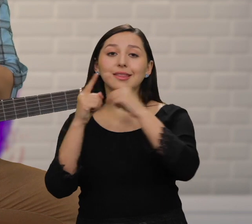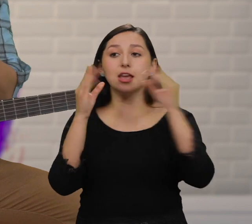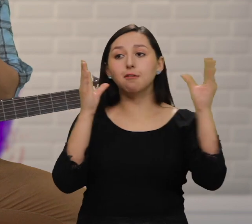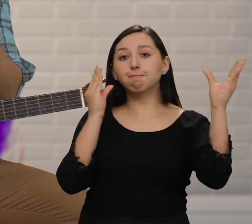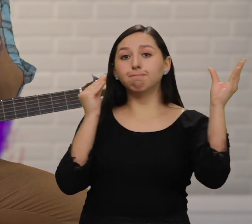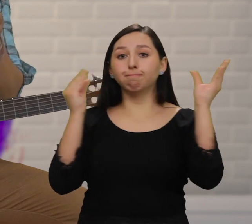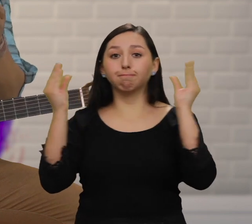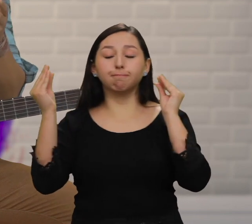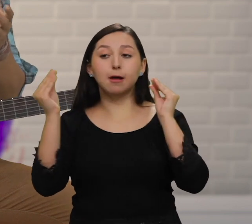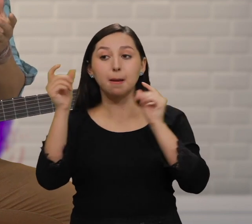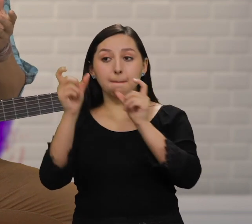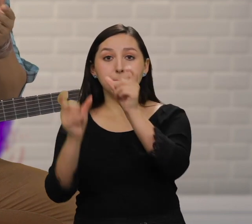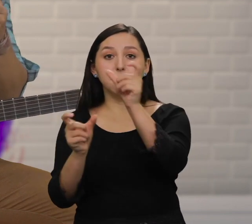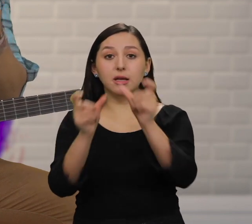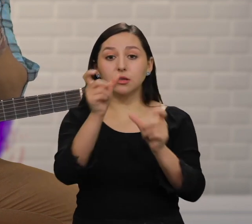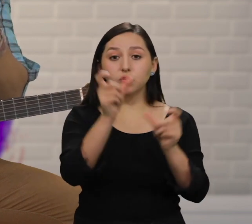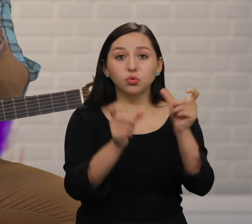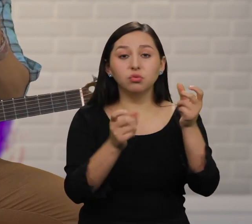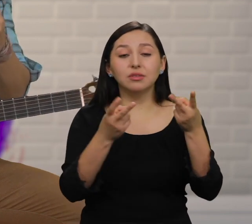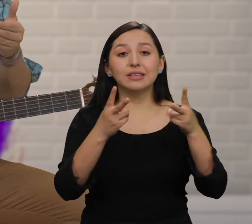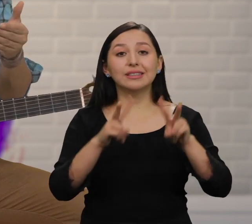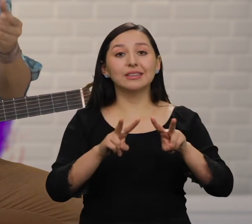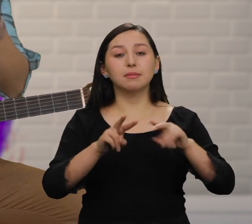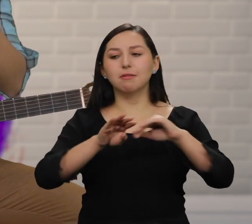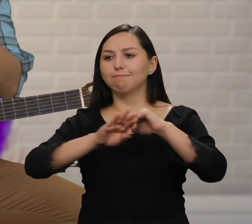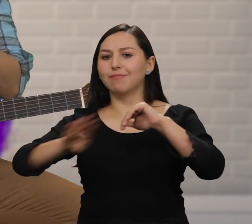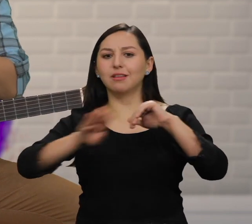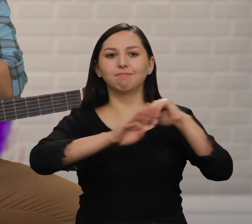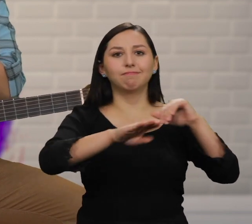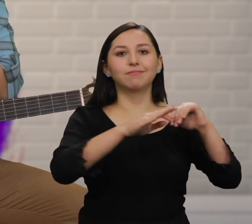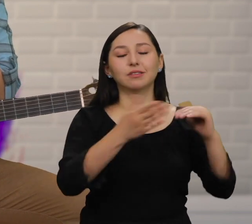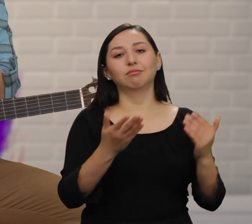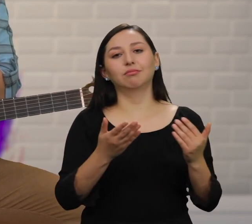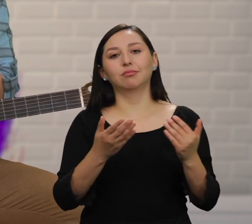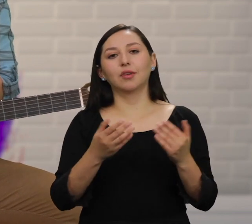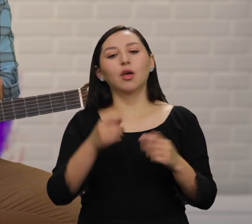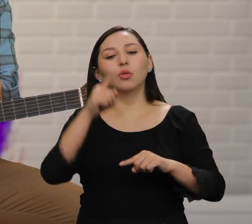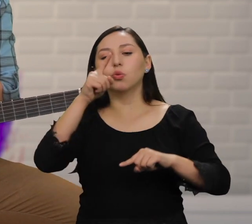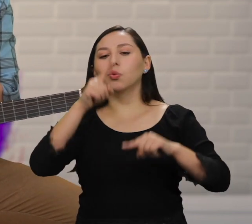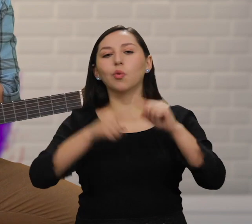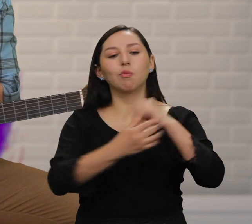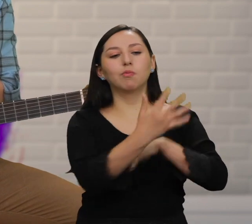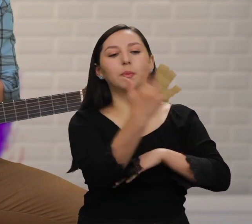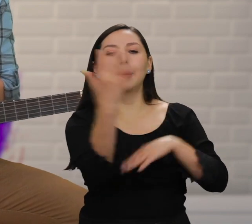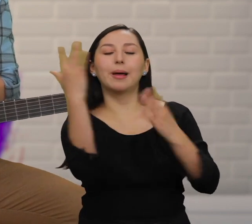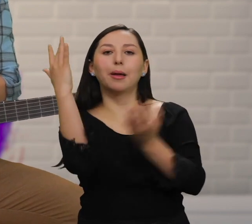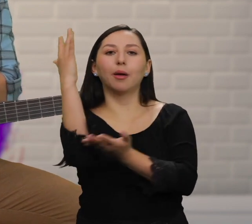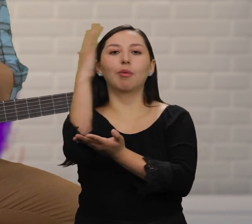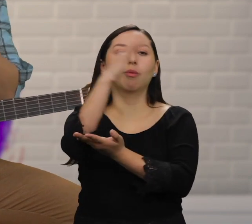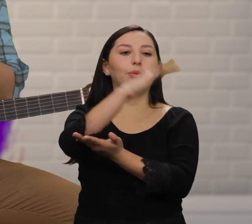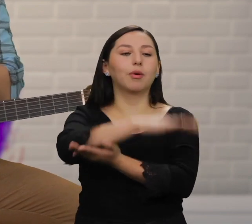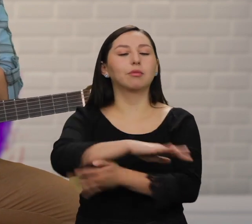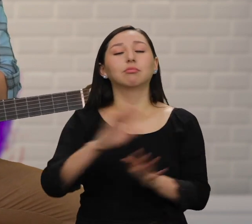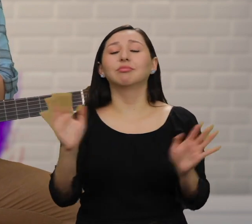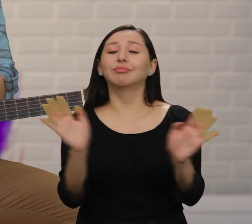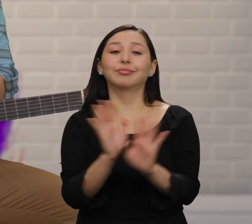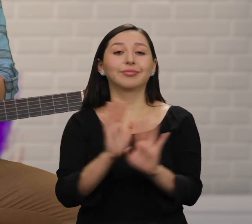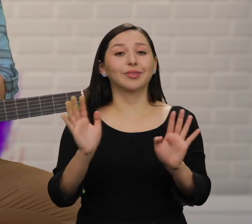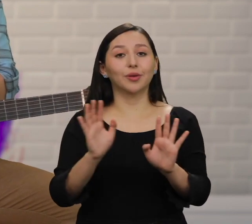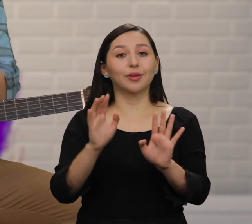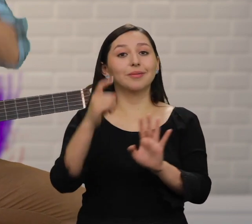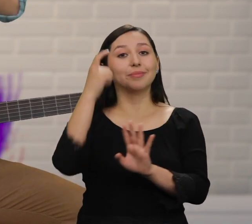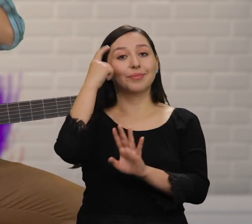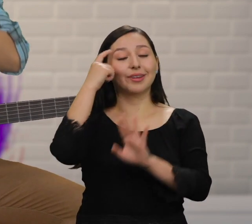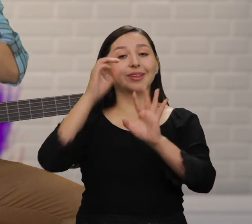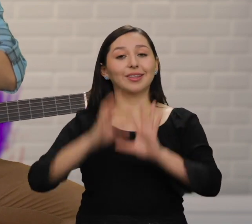comunidades que viven cerca de los manglares Podrían ser desplazadas Si cortamos los manglares, por favor Así que pongámonos las